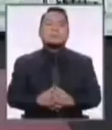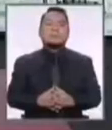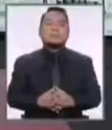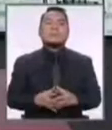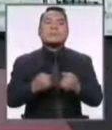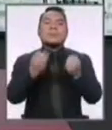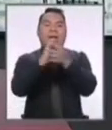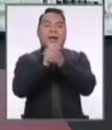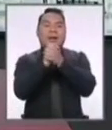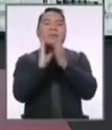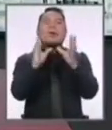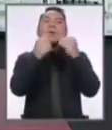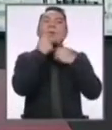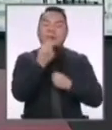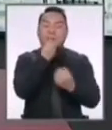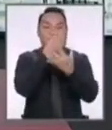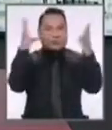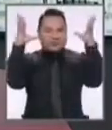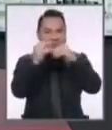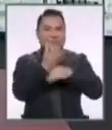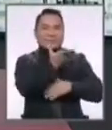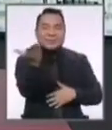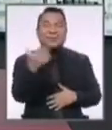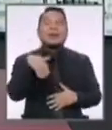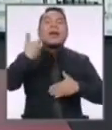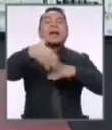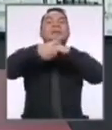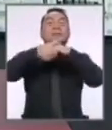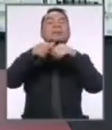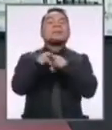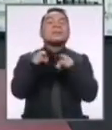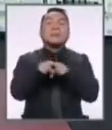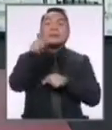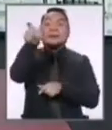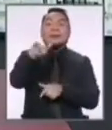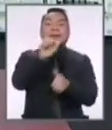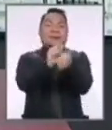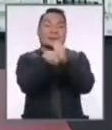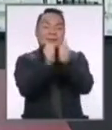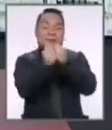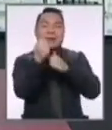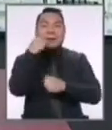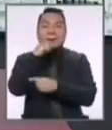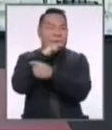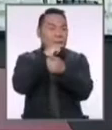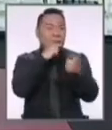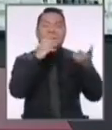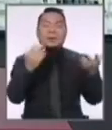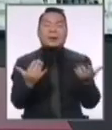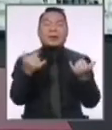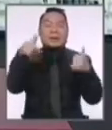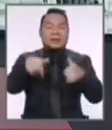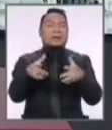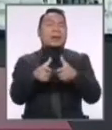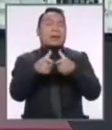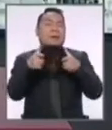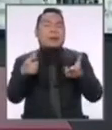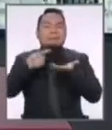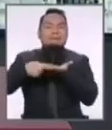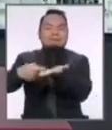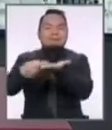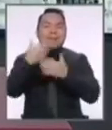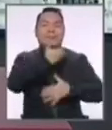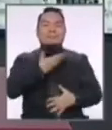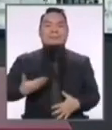Muy bien amigos, ¿cómo están? Muy buenas noches. Hoy saludamos también a las candidatas, a los candidatos en este gran debate